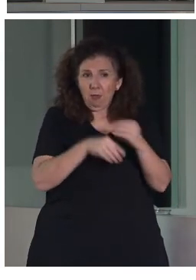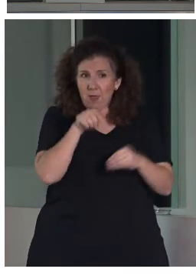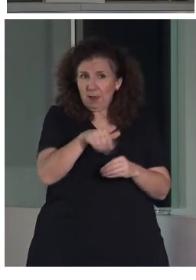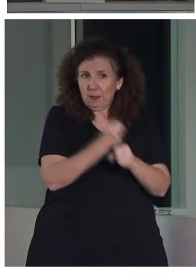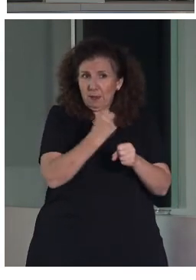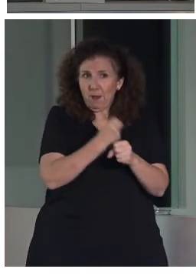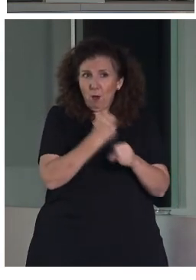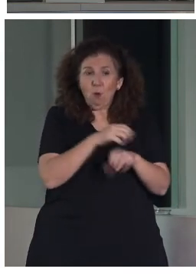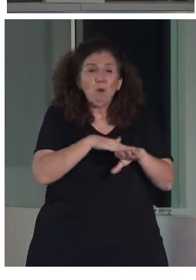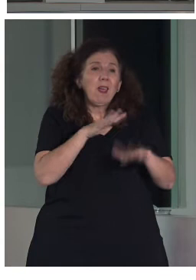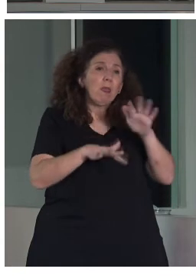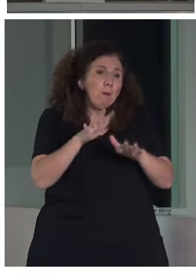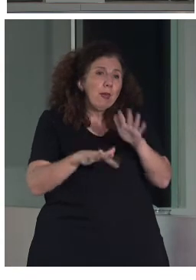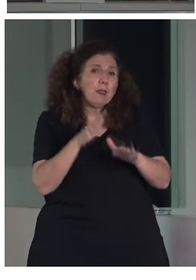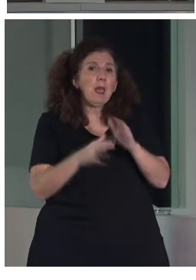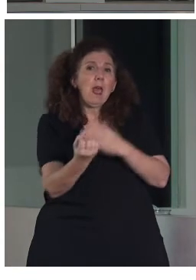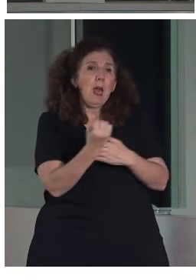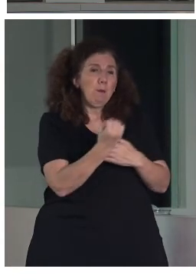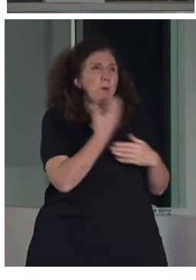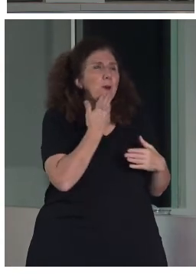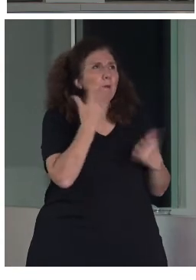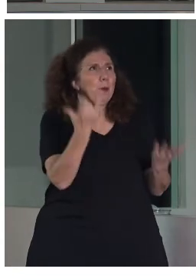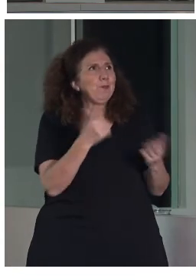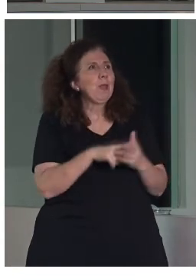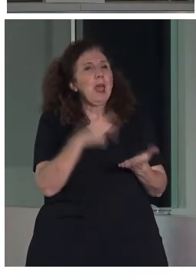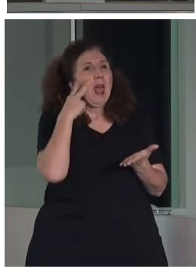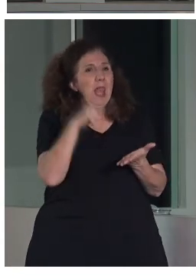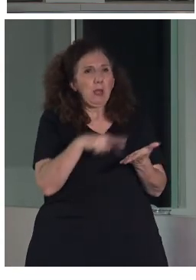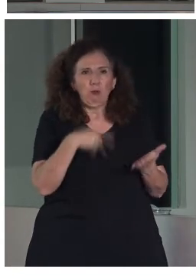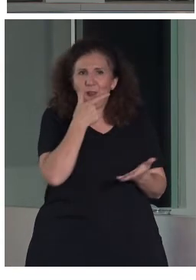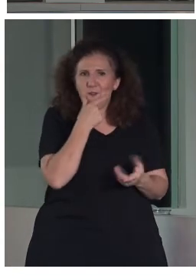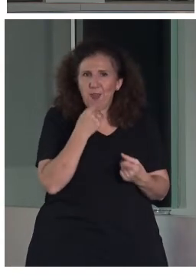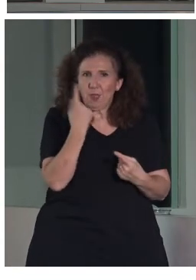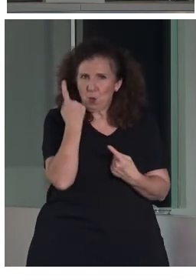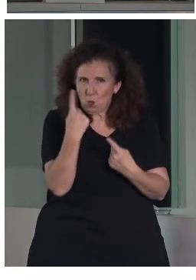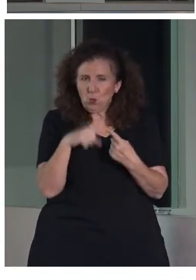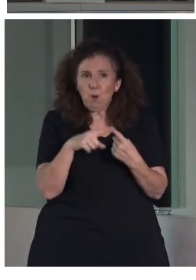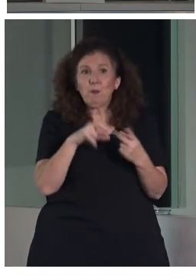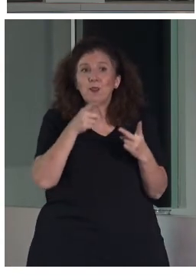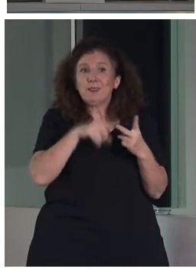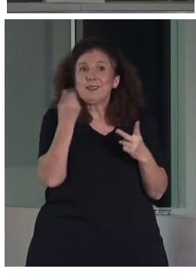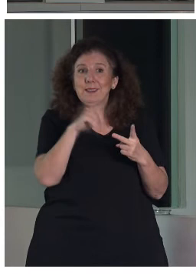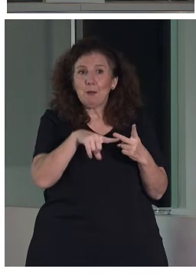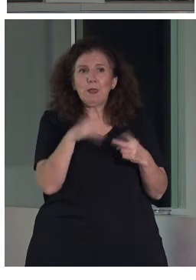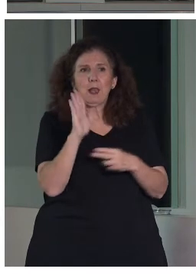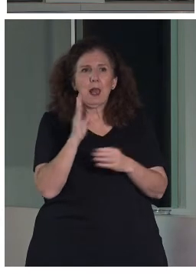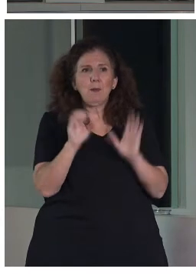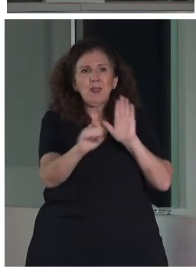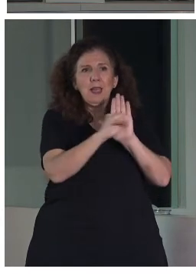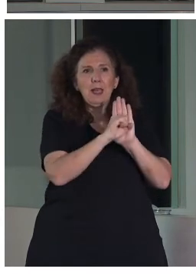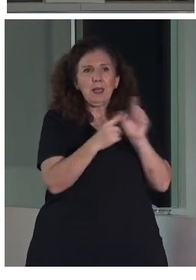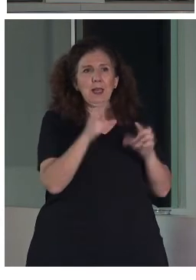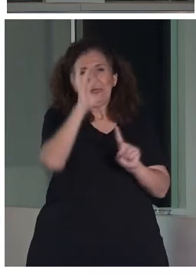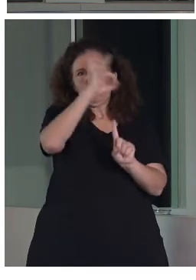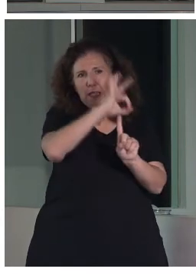enfrentar también son variados. La lectura fácil es uno de ellos, pero también estamos hablando de la señalización. Y cuando hablamos